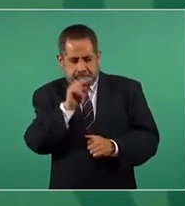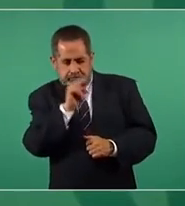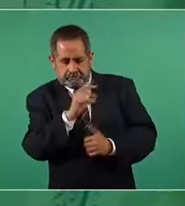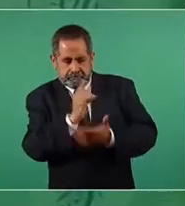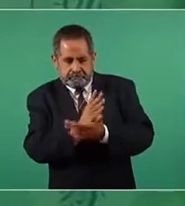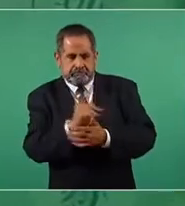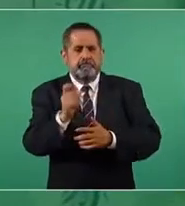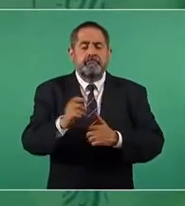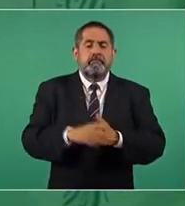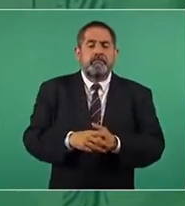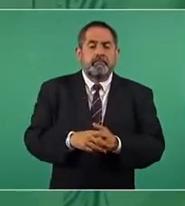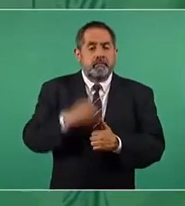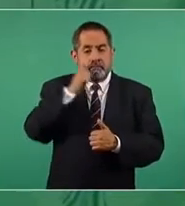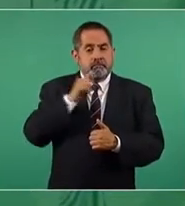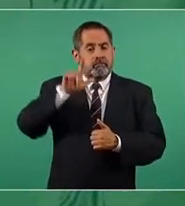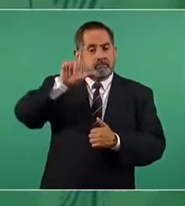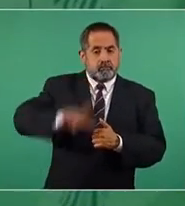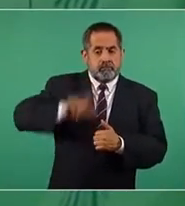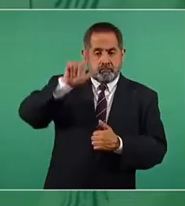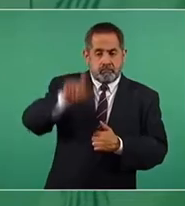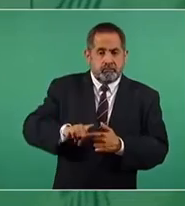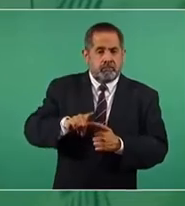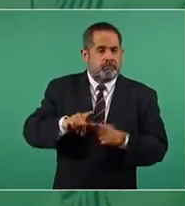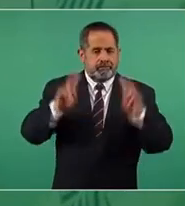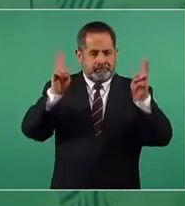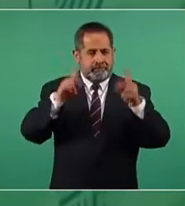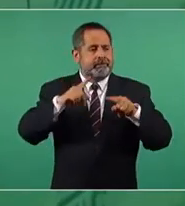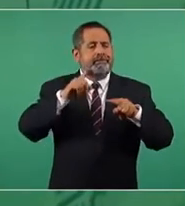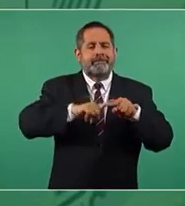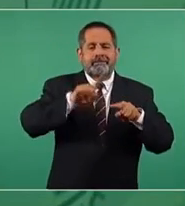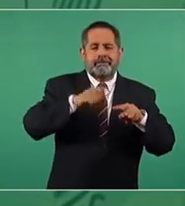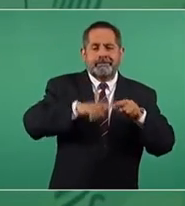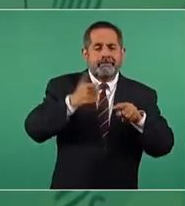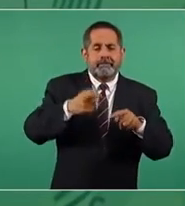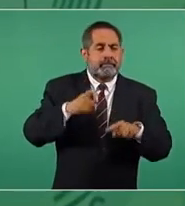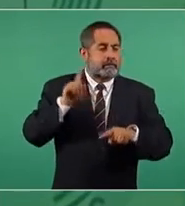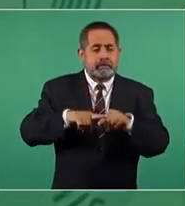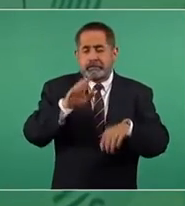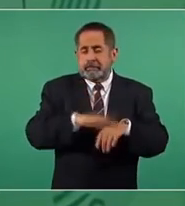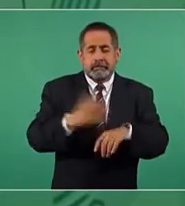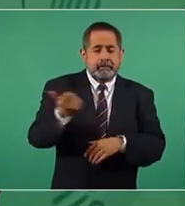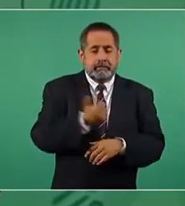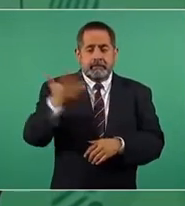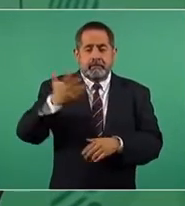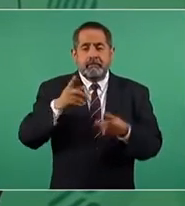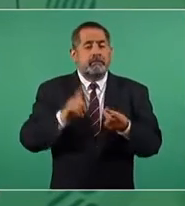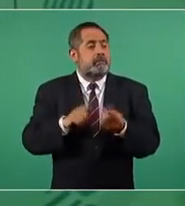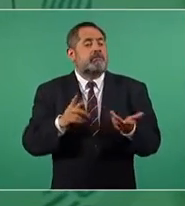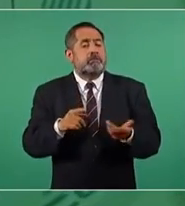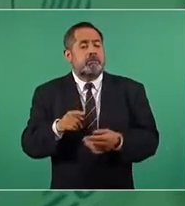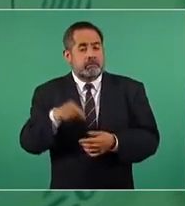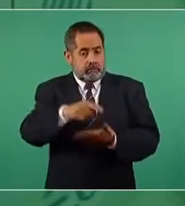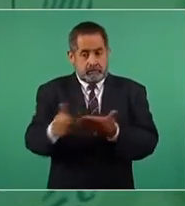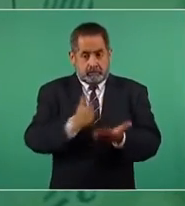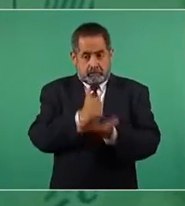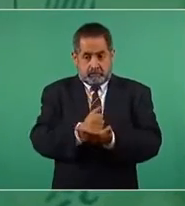que los lunes quedamos a conocer el quién es quién en los precios, donde está más caro el gas, es en la